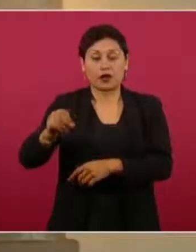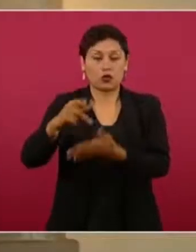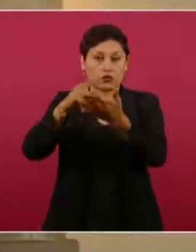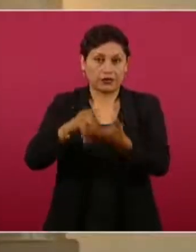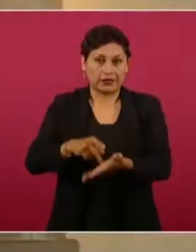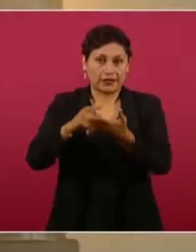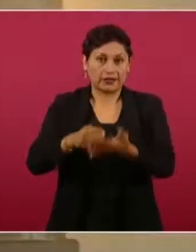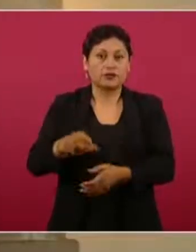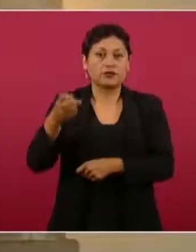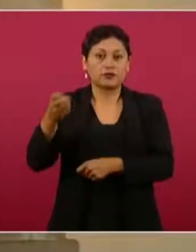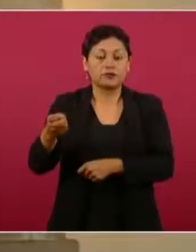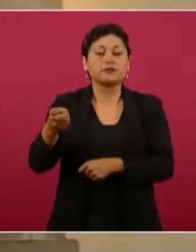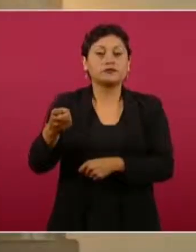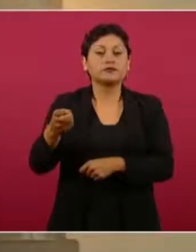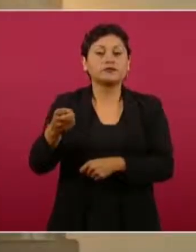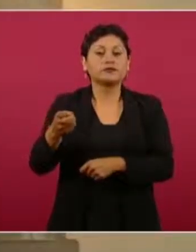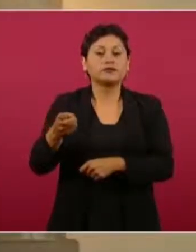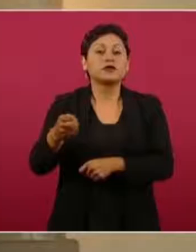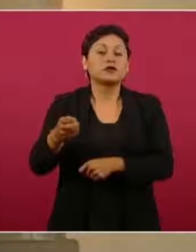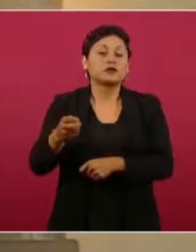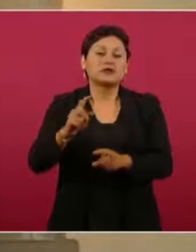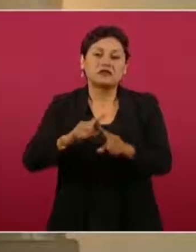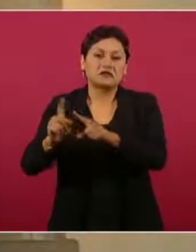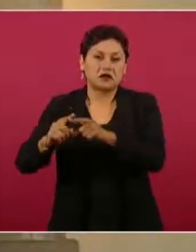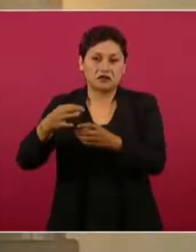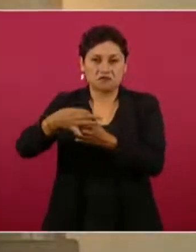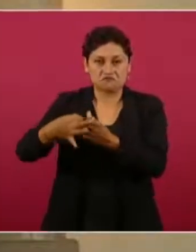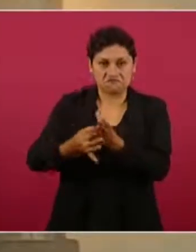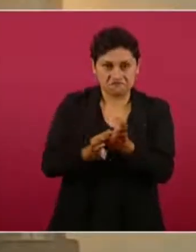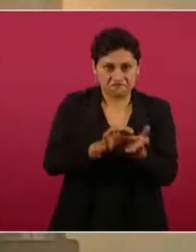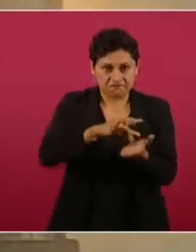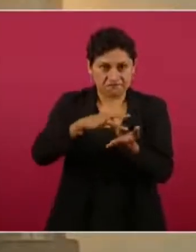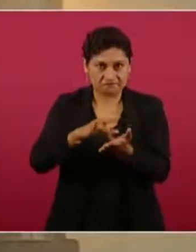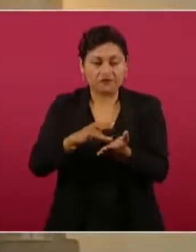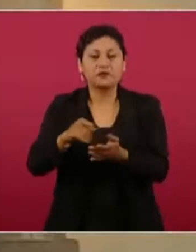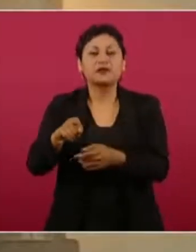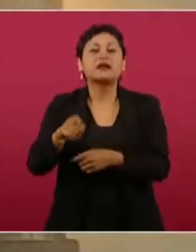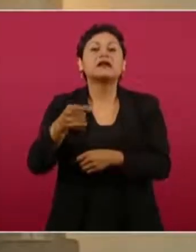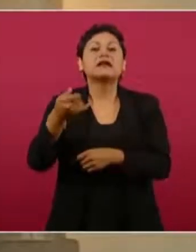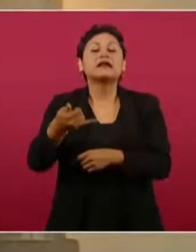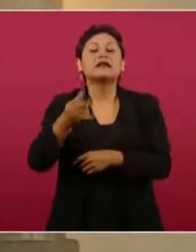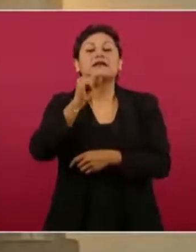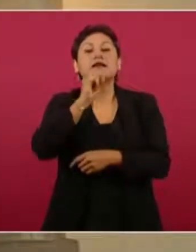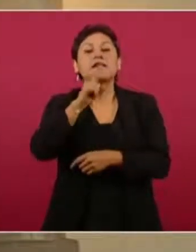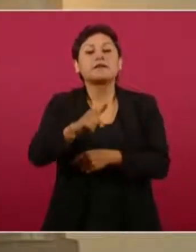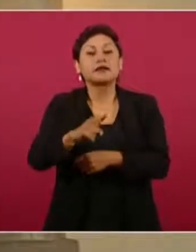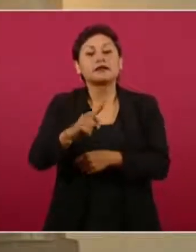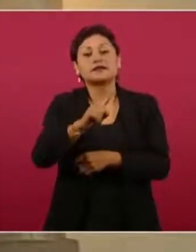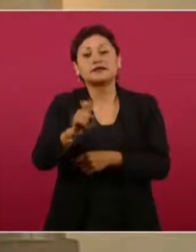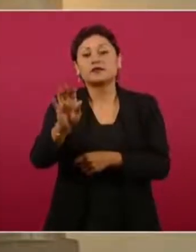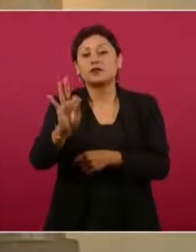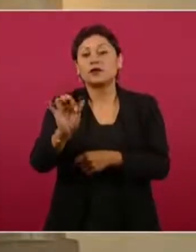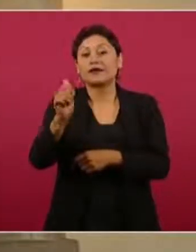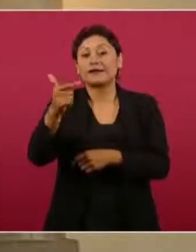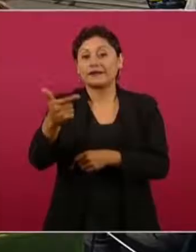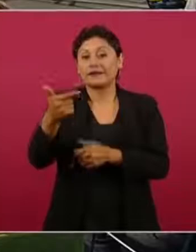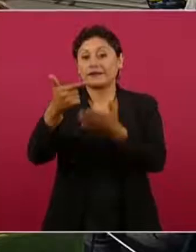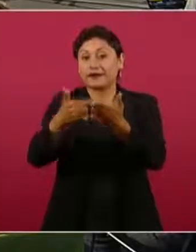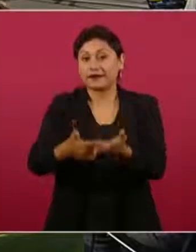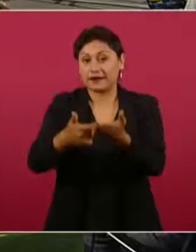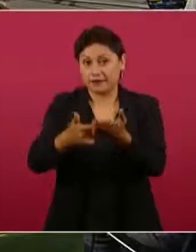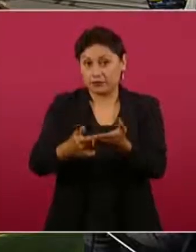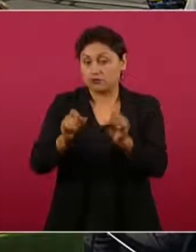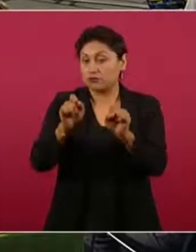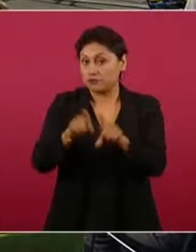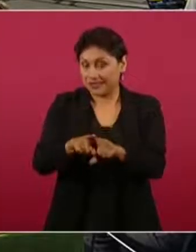486 pastillas, además de 147 kilogramos de fentanilo, lo que